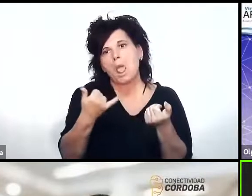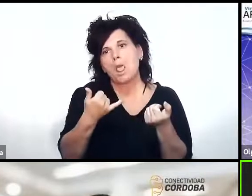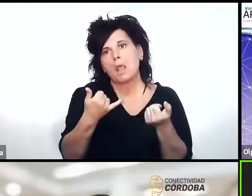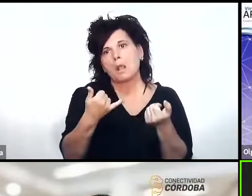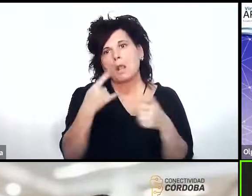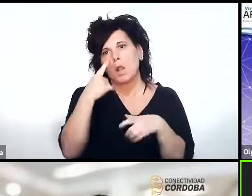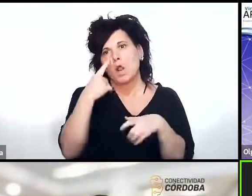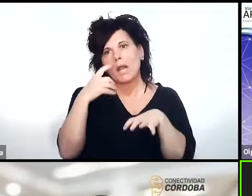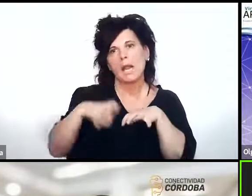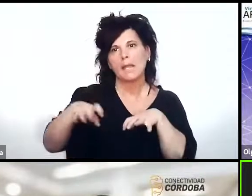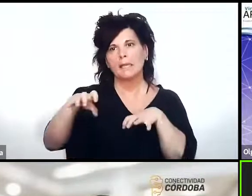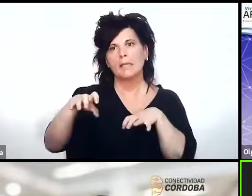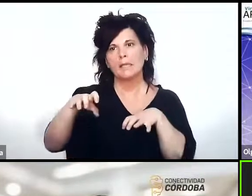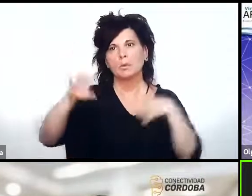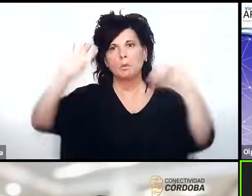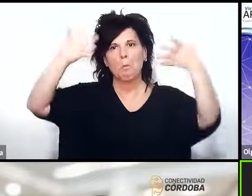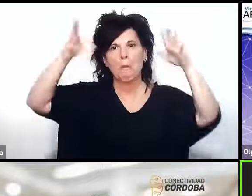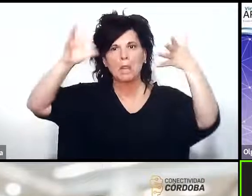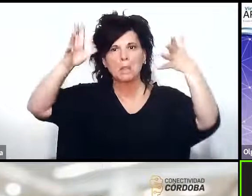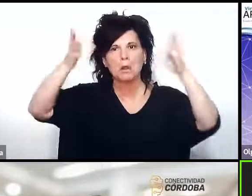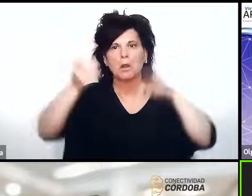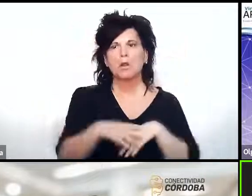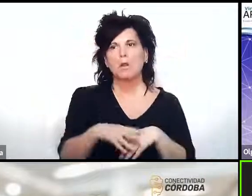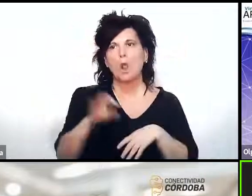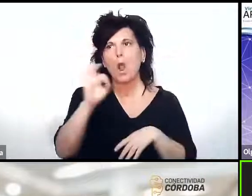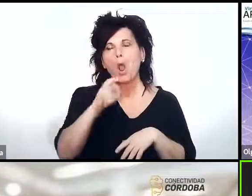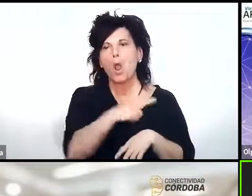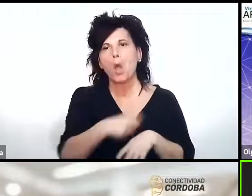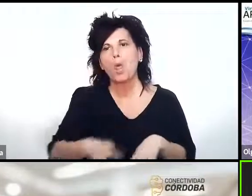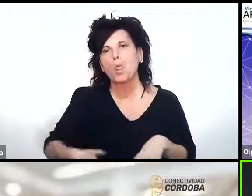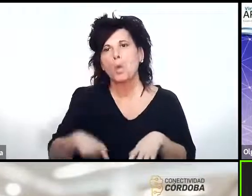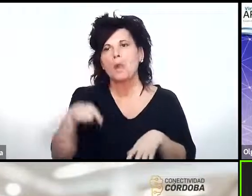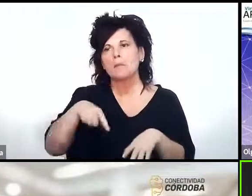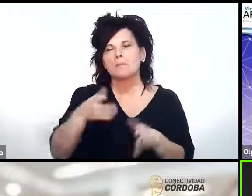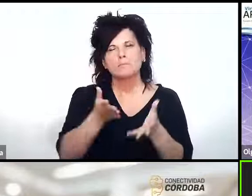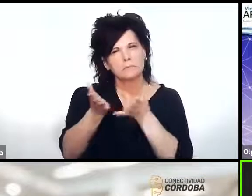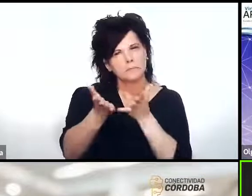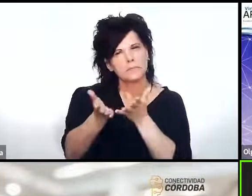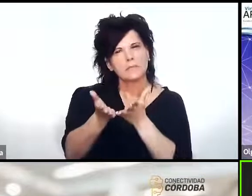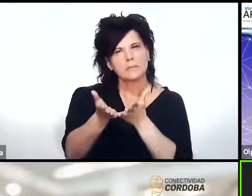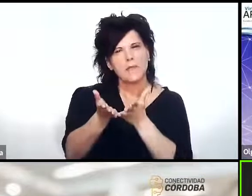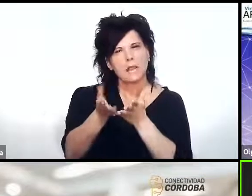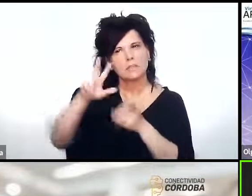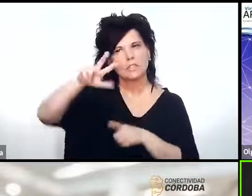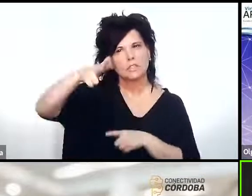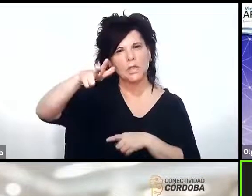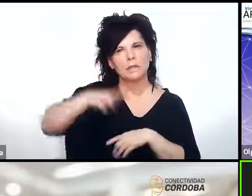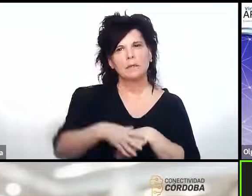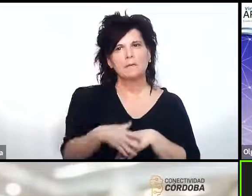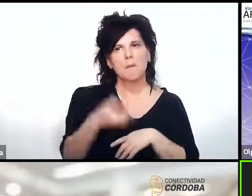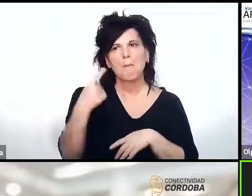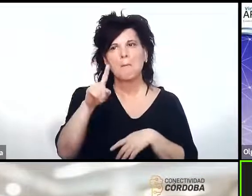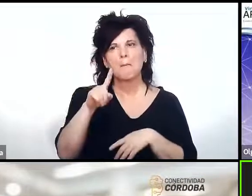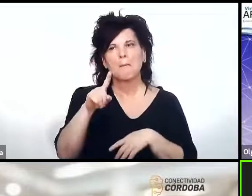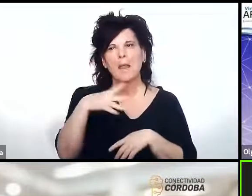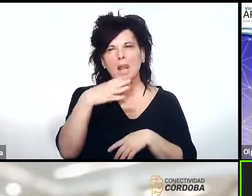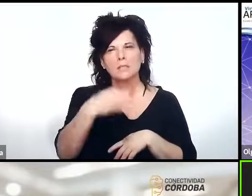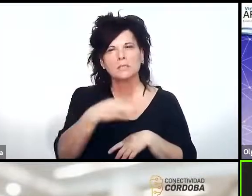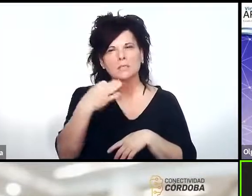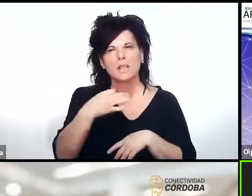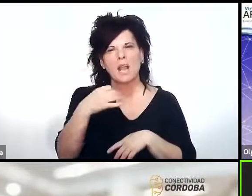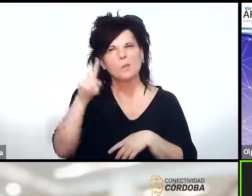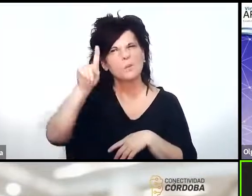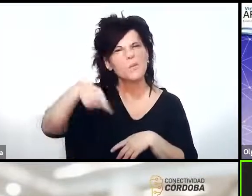Instituto Meteorológico o digamos los dueños de este servicio de satélites pero seguro venga por el lado de ciencia y